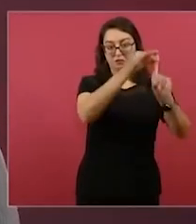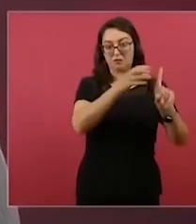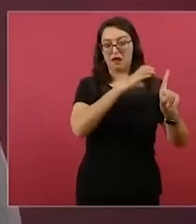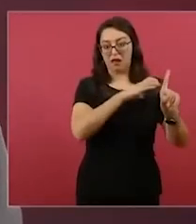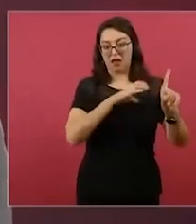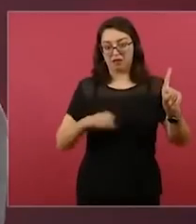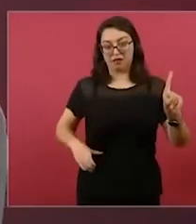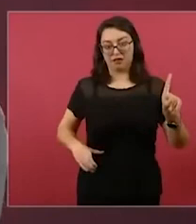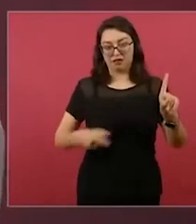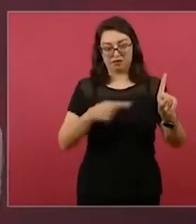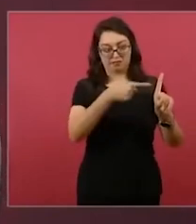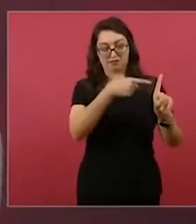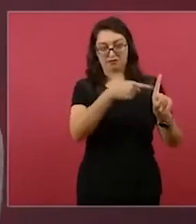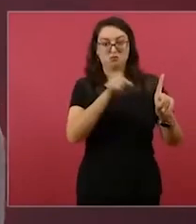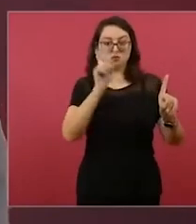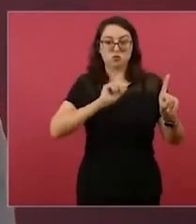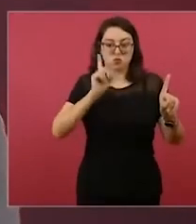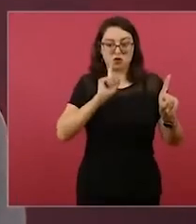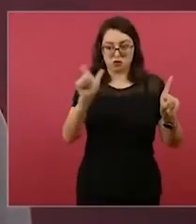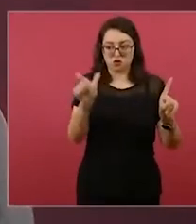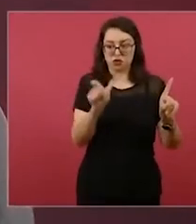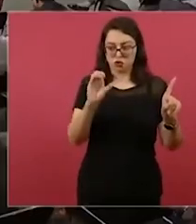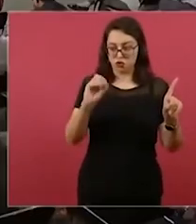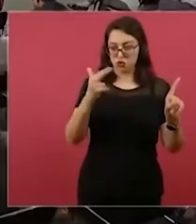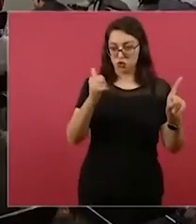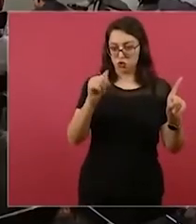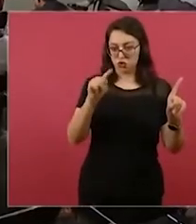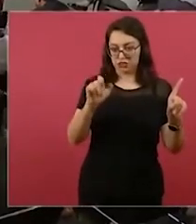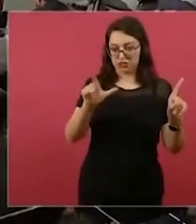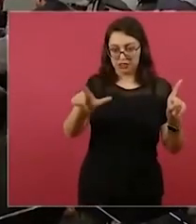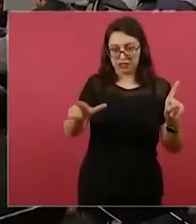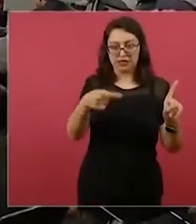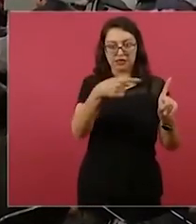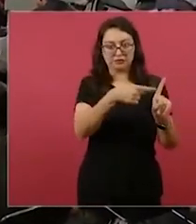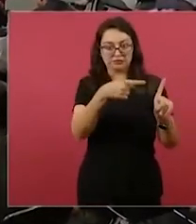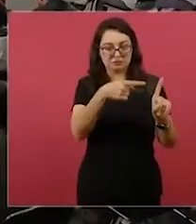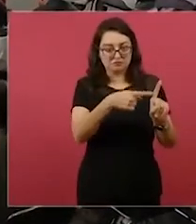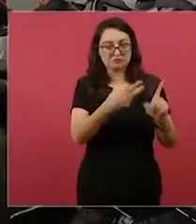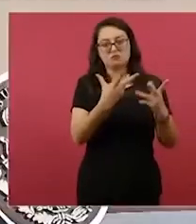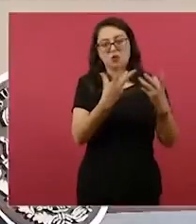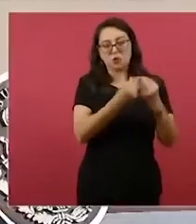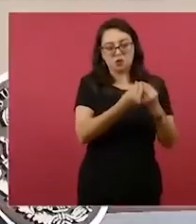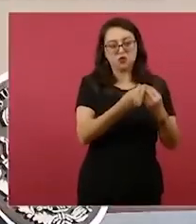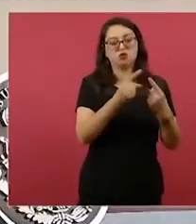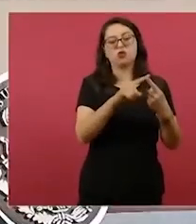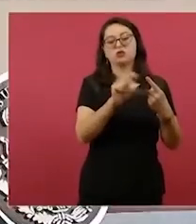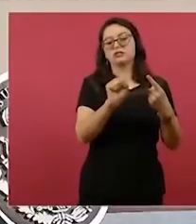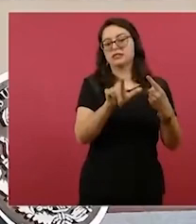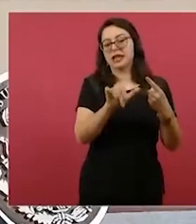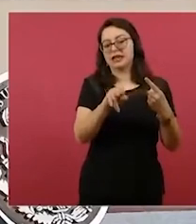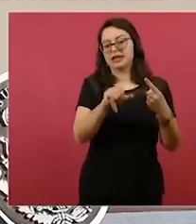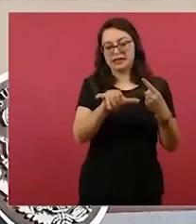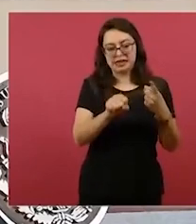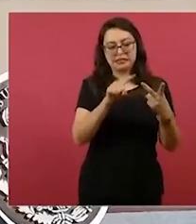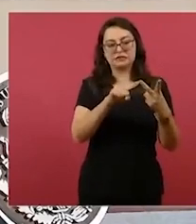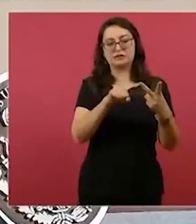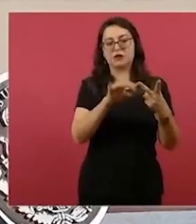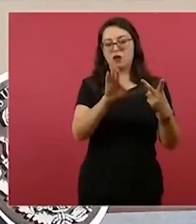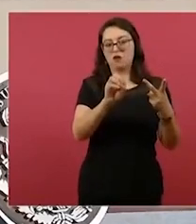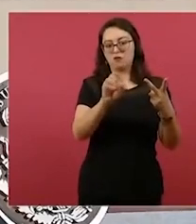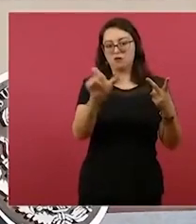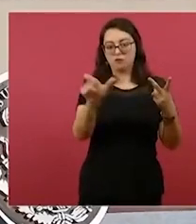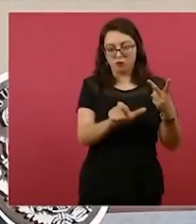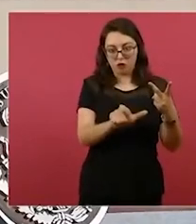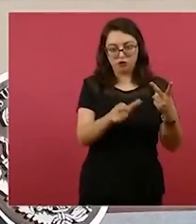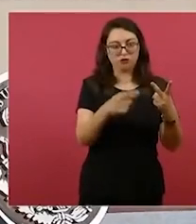social que se vive en México, y las agresiones de distinta dimensión, sobre todo verbales desde la mañanera, que reciben los que